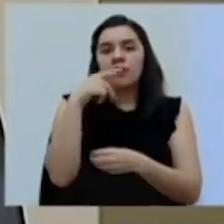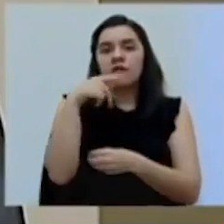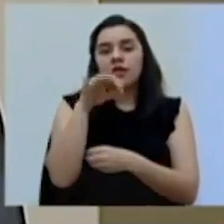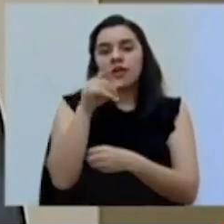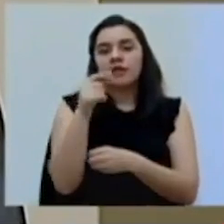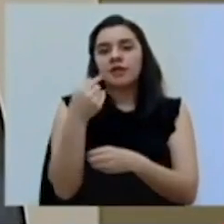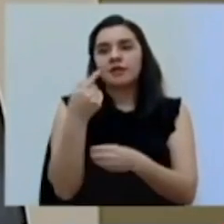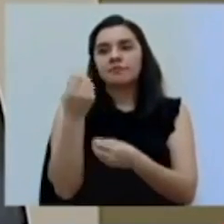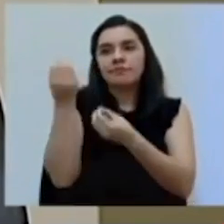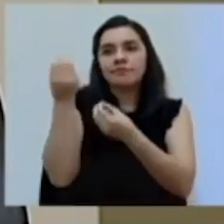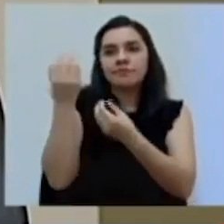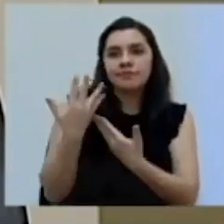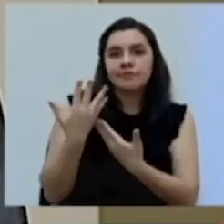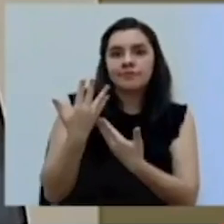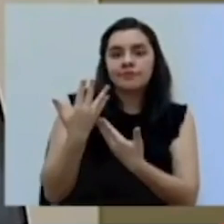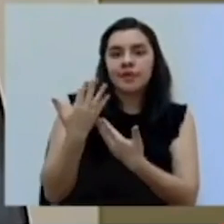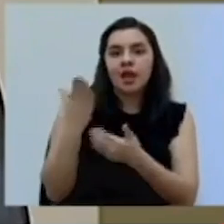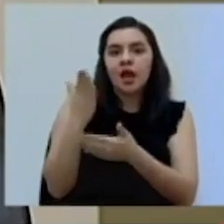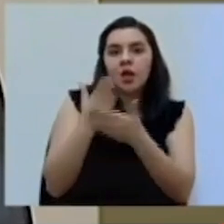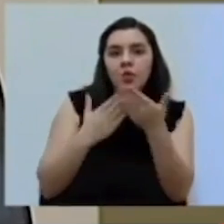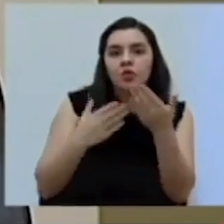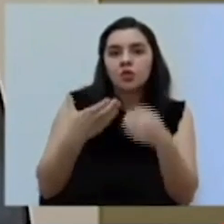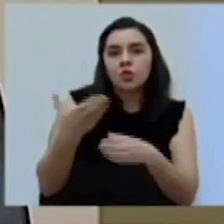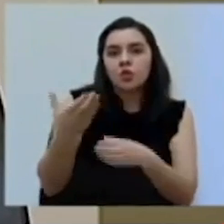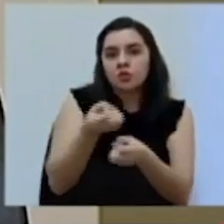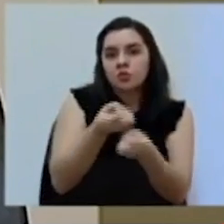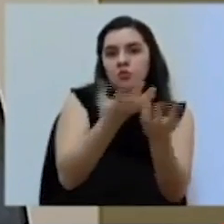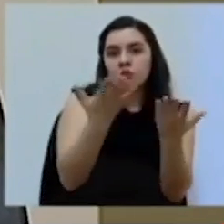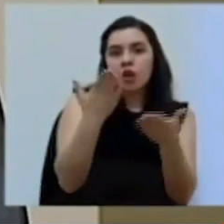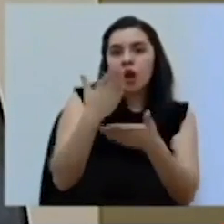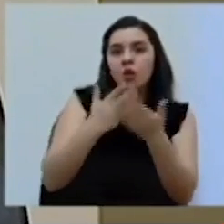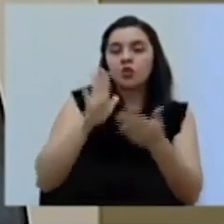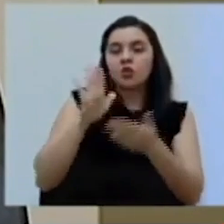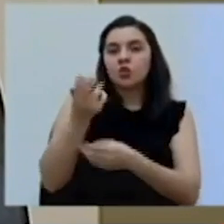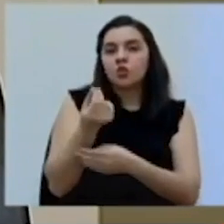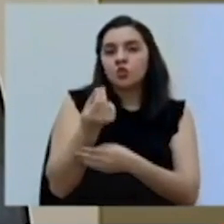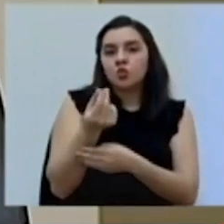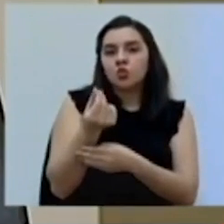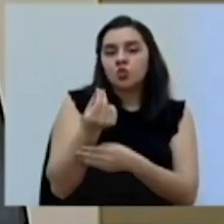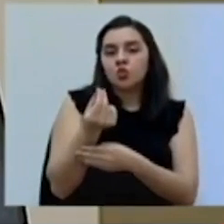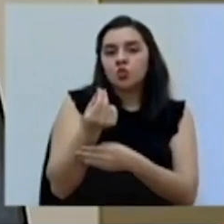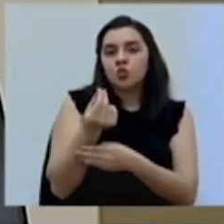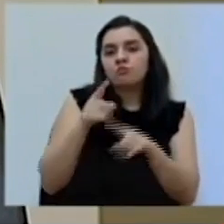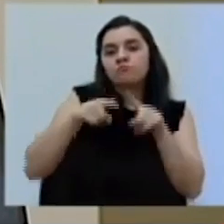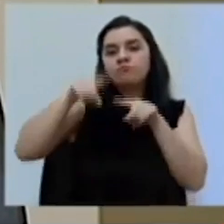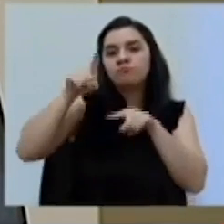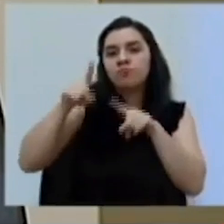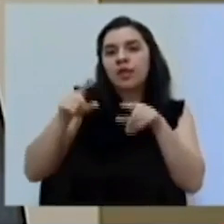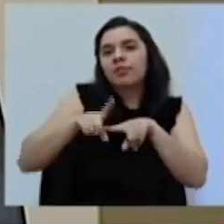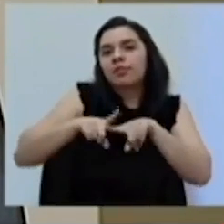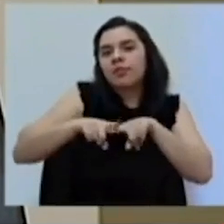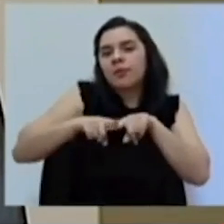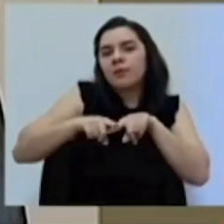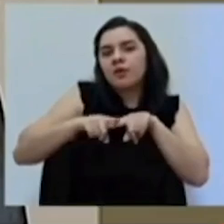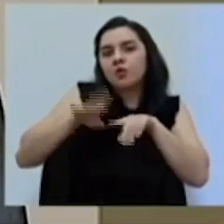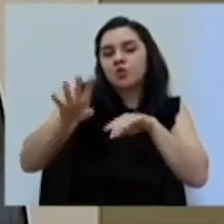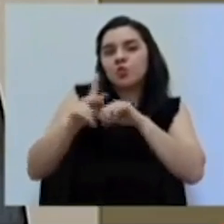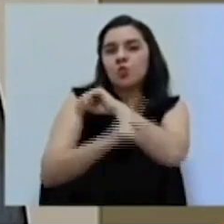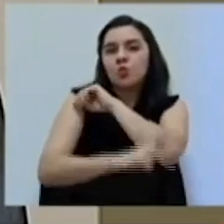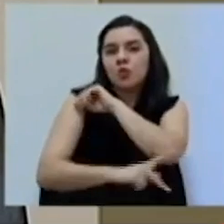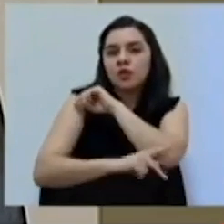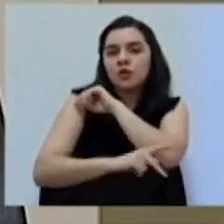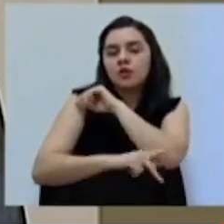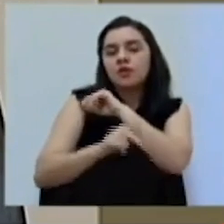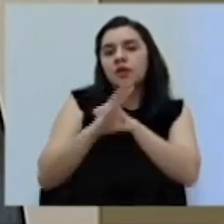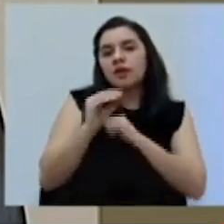anunciado algunas cosas públicamente, como que algunos de sus costos varían dependiendo del país y de las